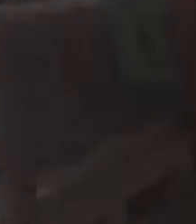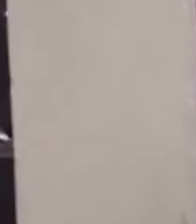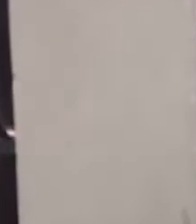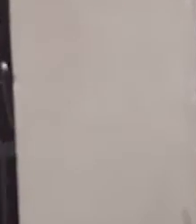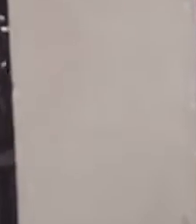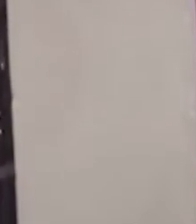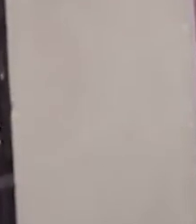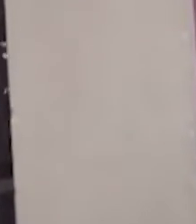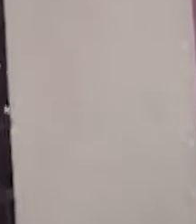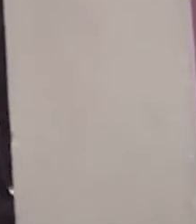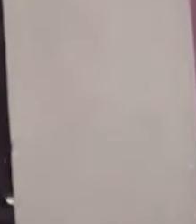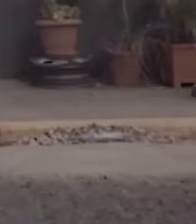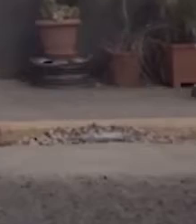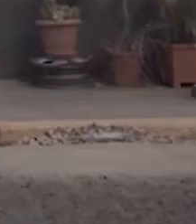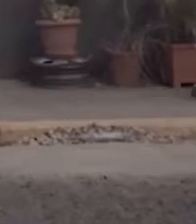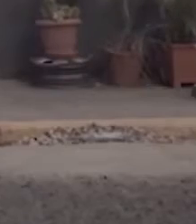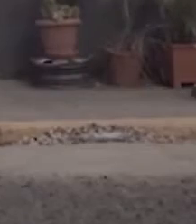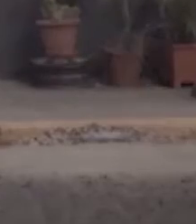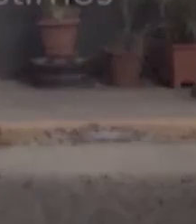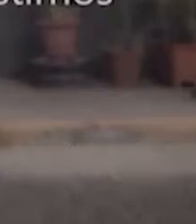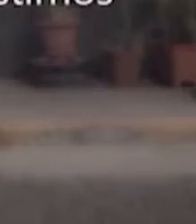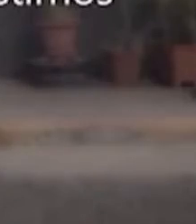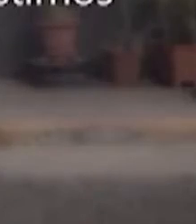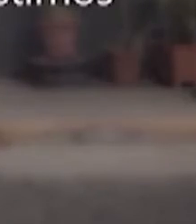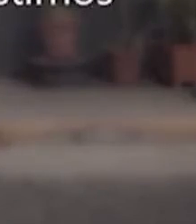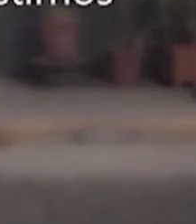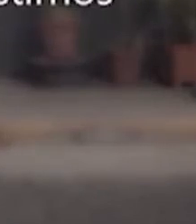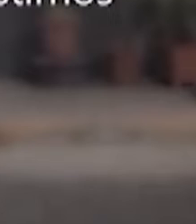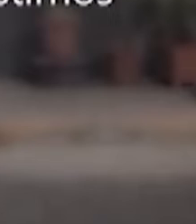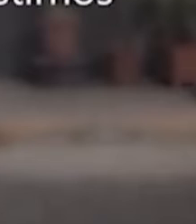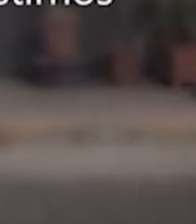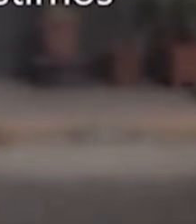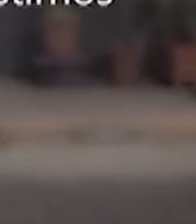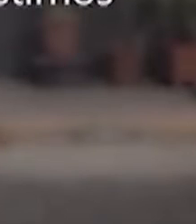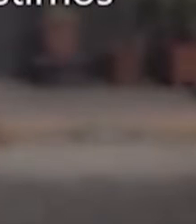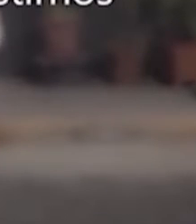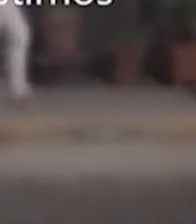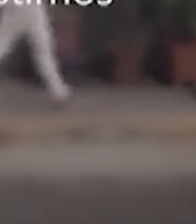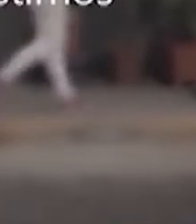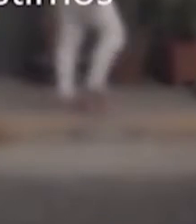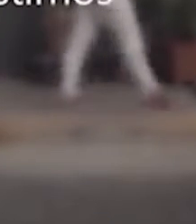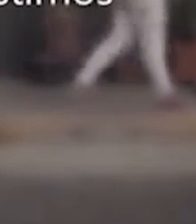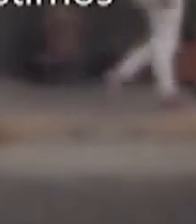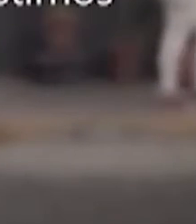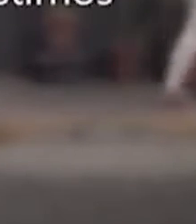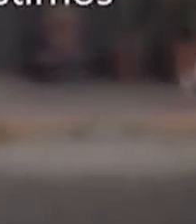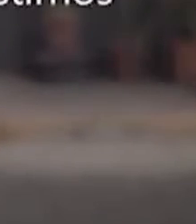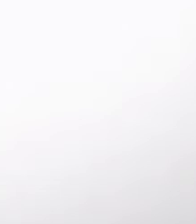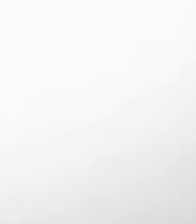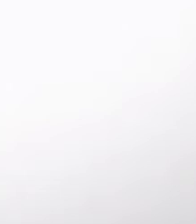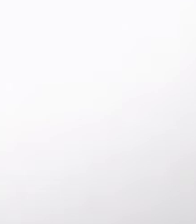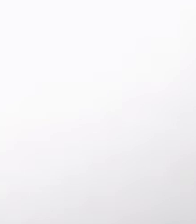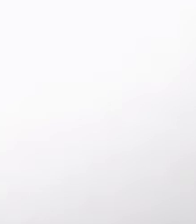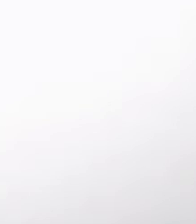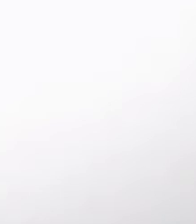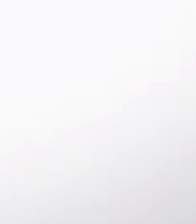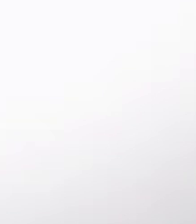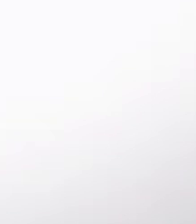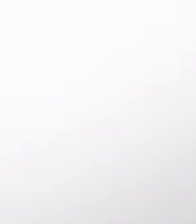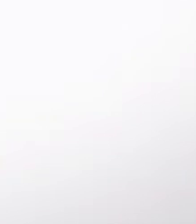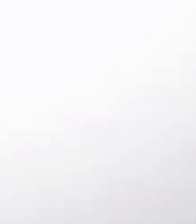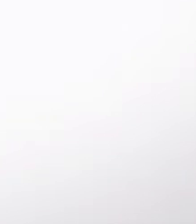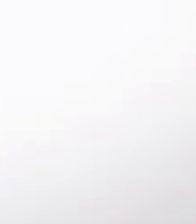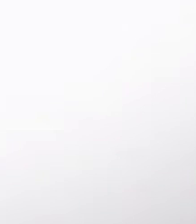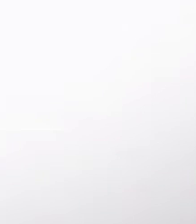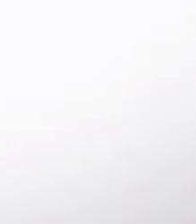9 de cada 10 mujeres sufrimos acoso en las calles y eso nos limita nuestra libertad para vestirnos y nuestra seguridad. El acoso